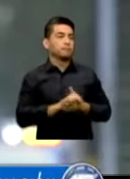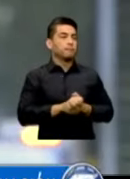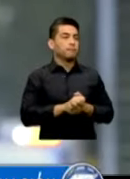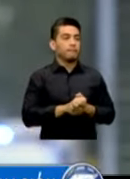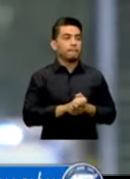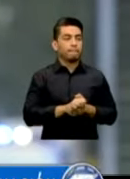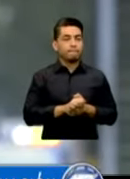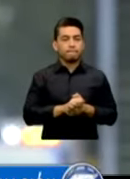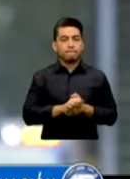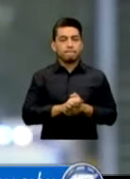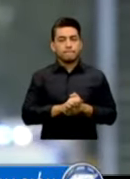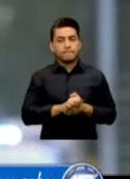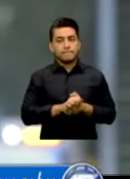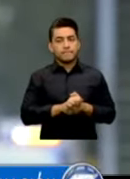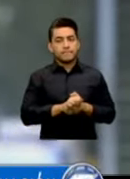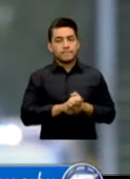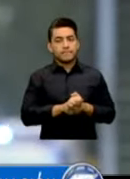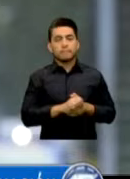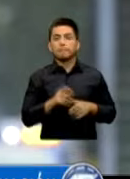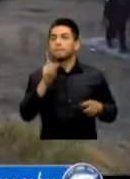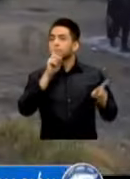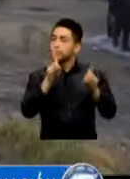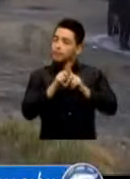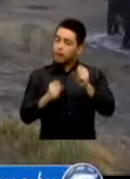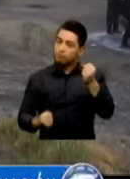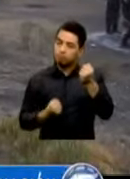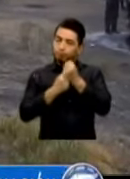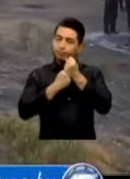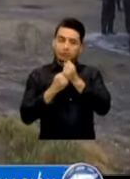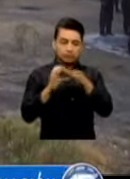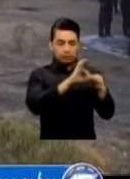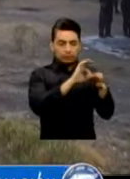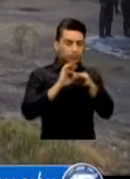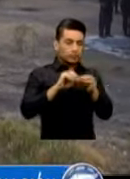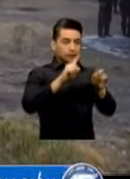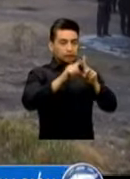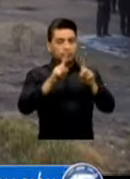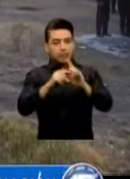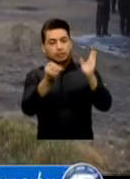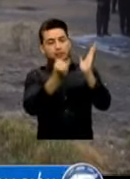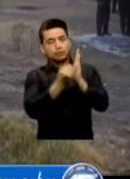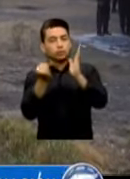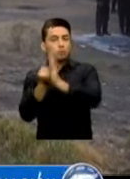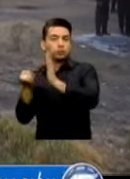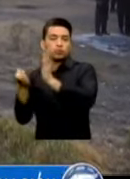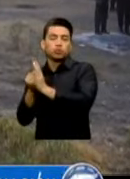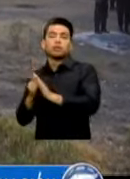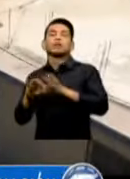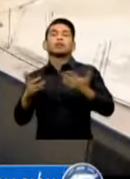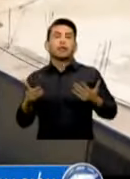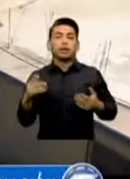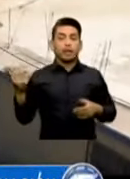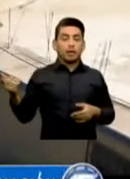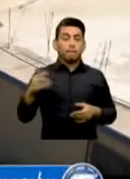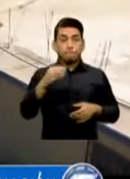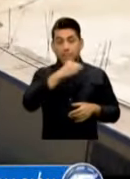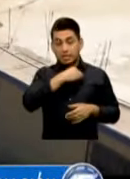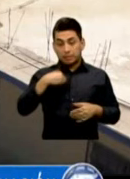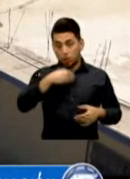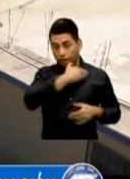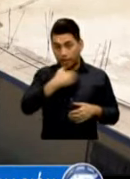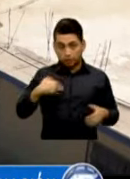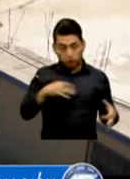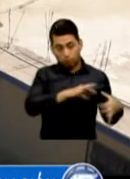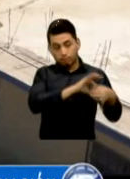Se fortaleció La coordinación Interinstitucional Principalmente Con el ministerio Público Y con el ministerio De la